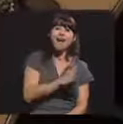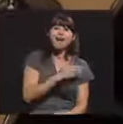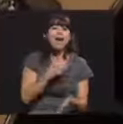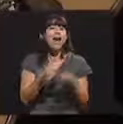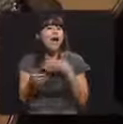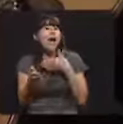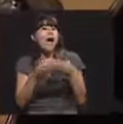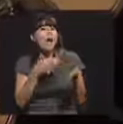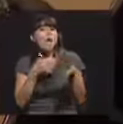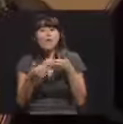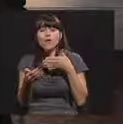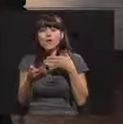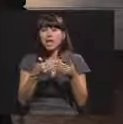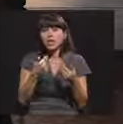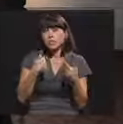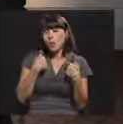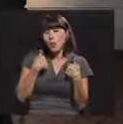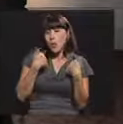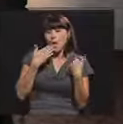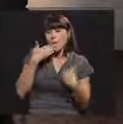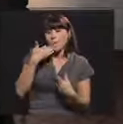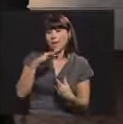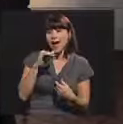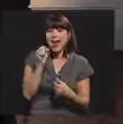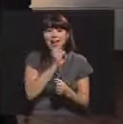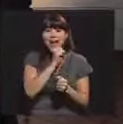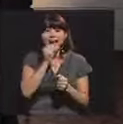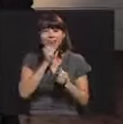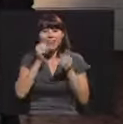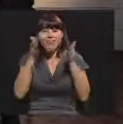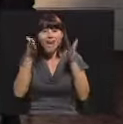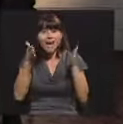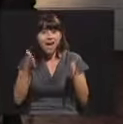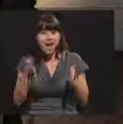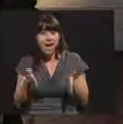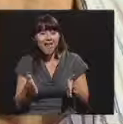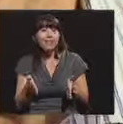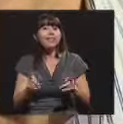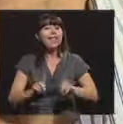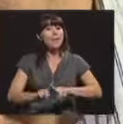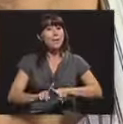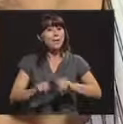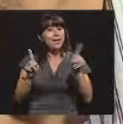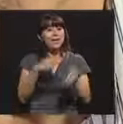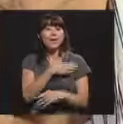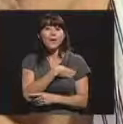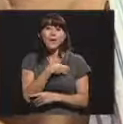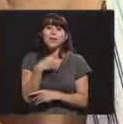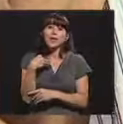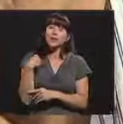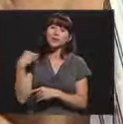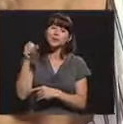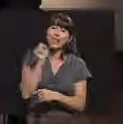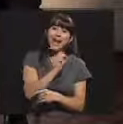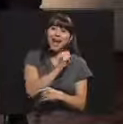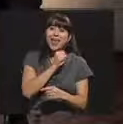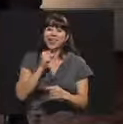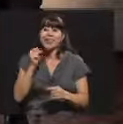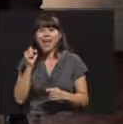Aunque soy un mal cantante, pero me gusta